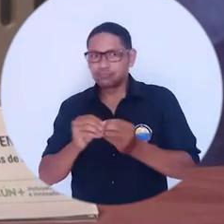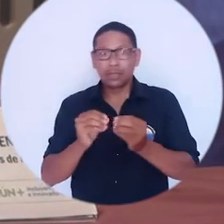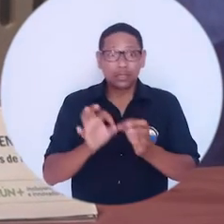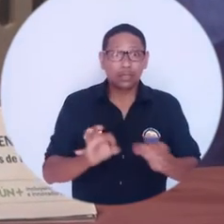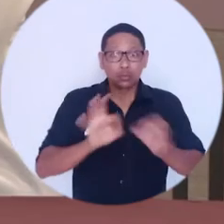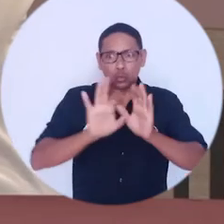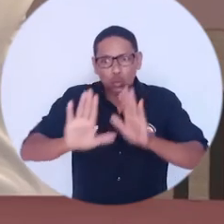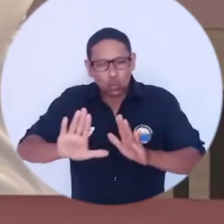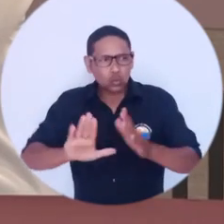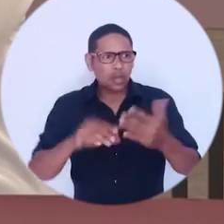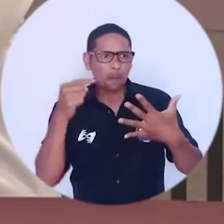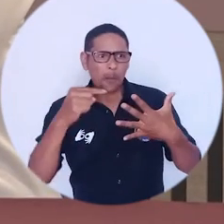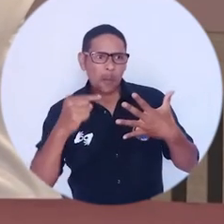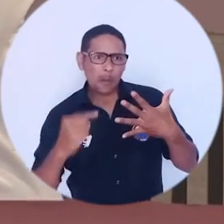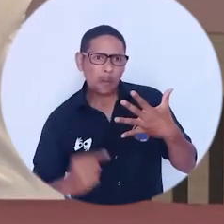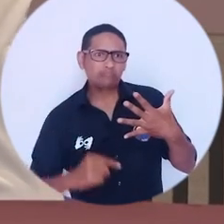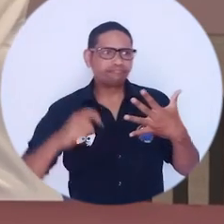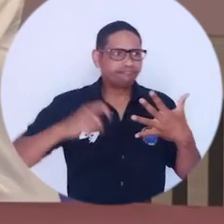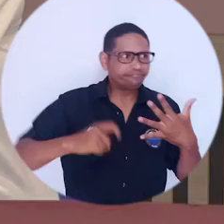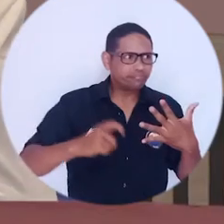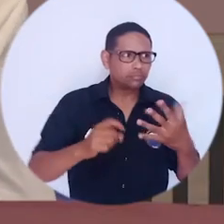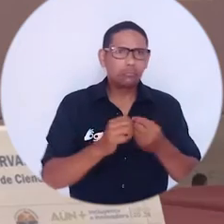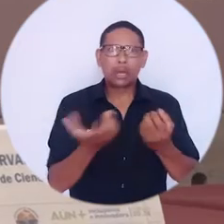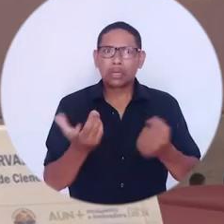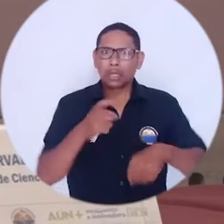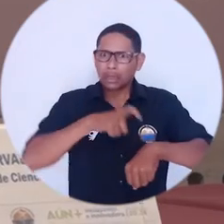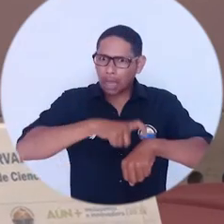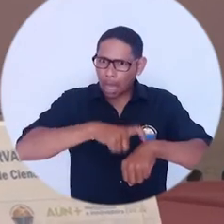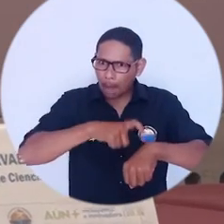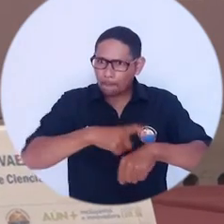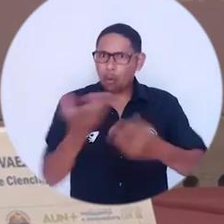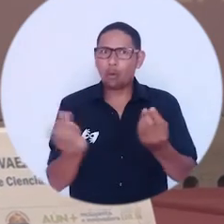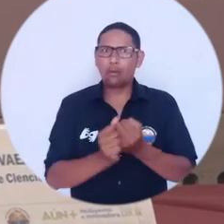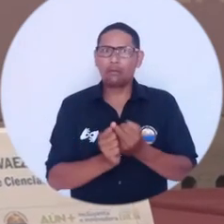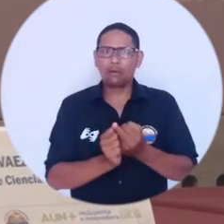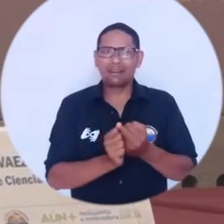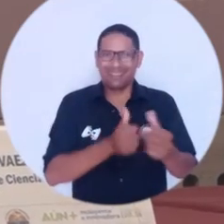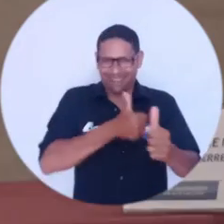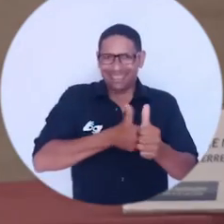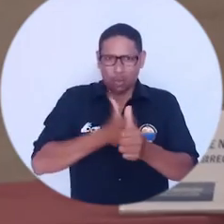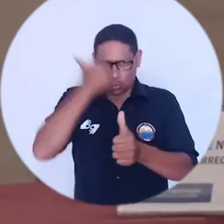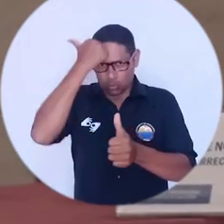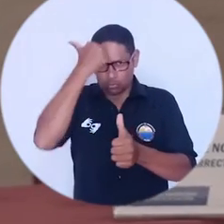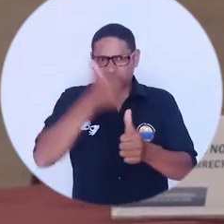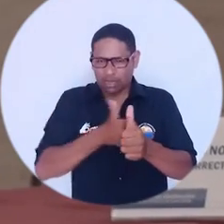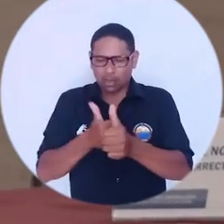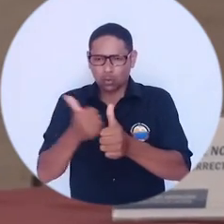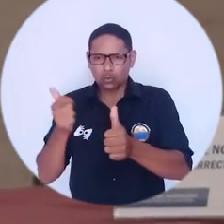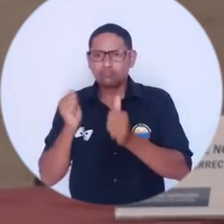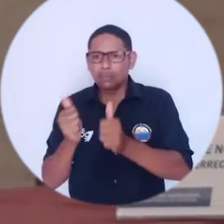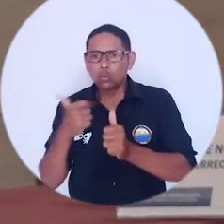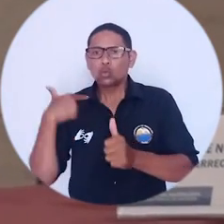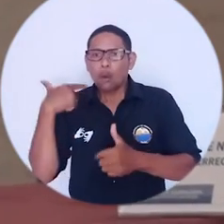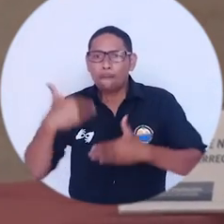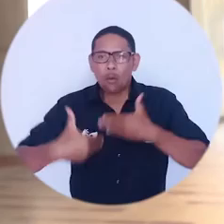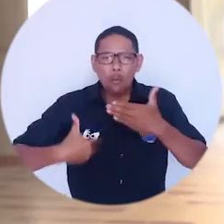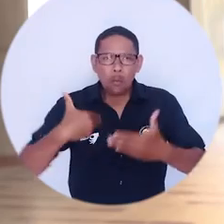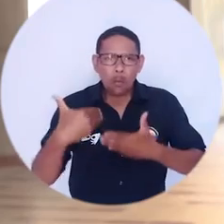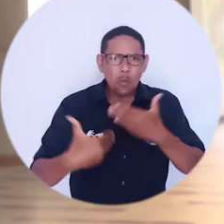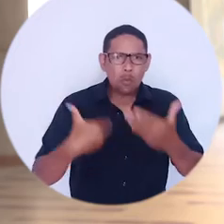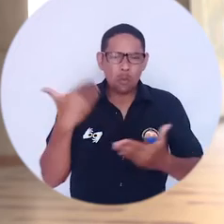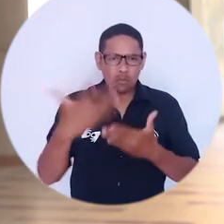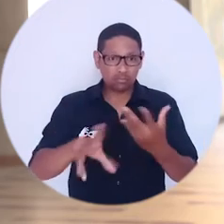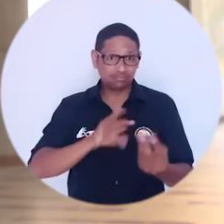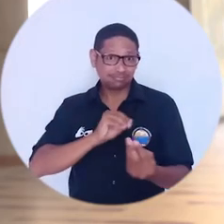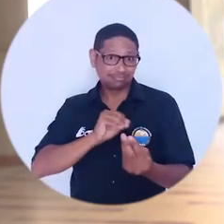particularidades, se garantice un periodo de tiempo en donde cada profesor pueda culminar todo su proceso formativo.